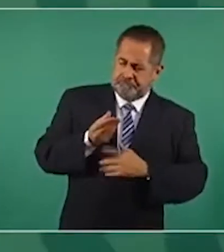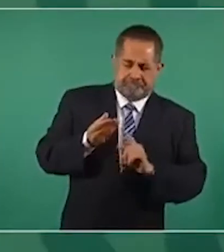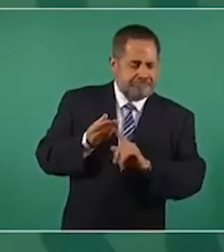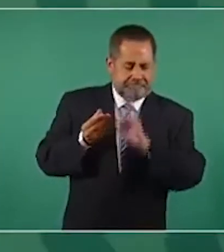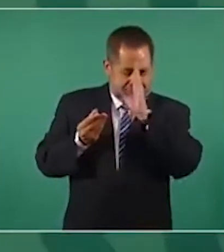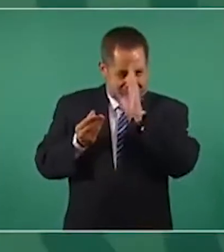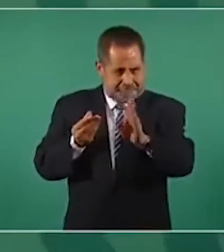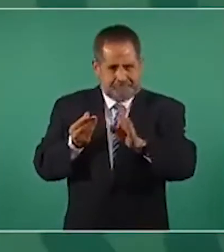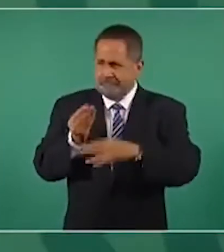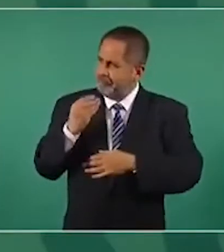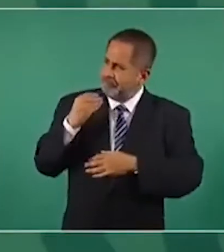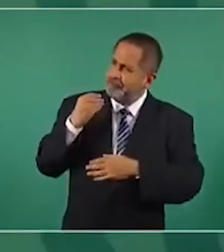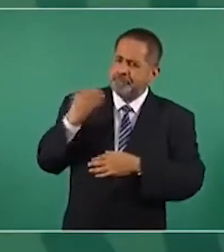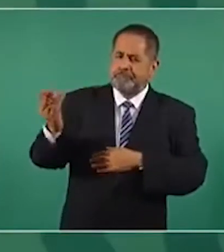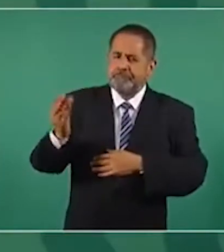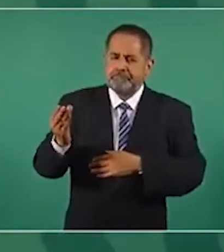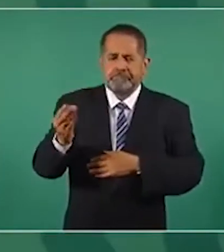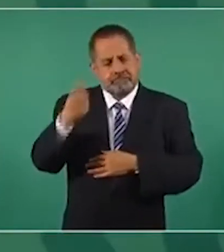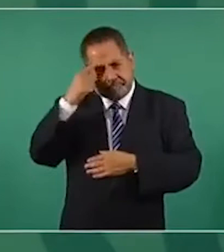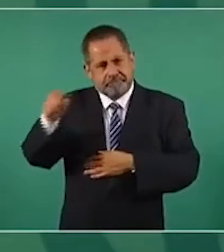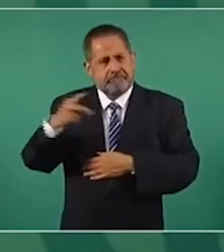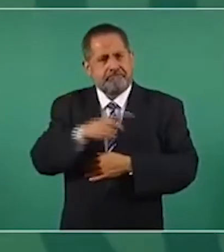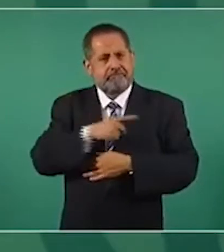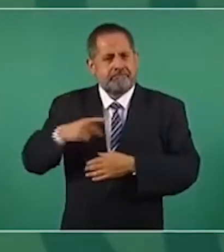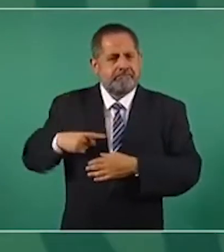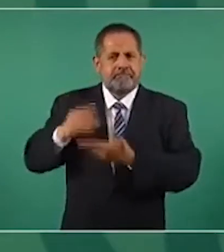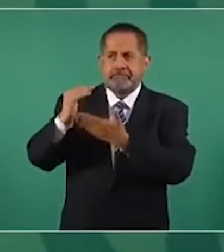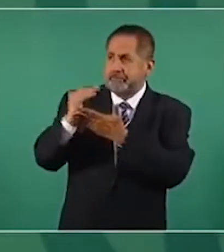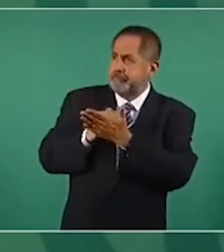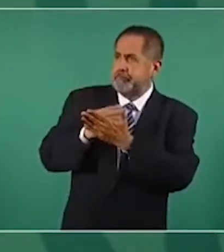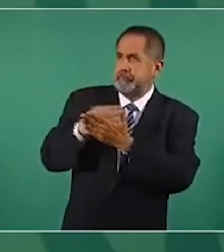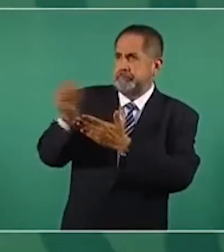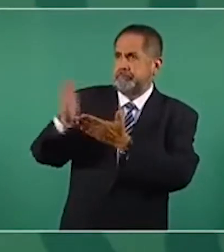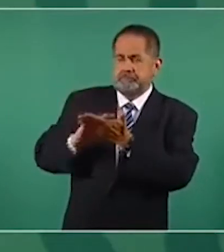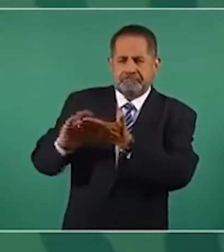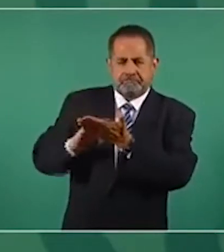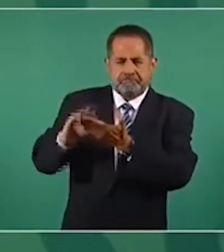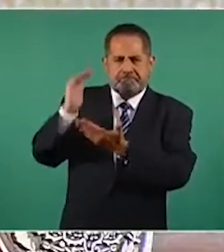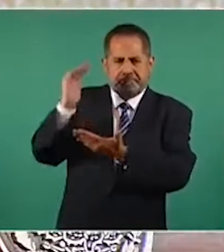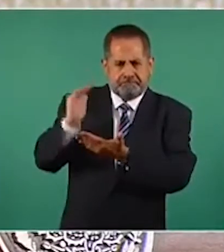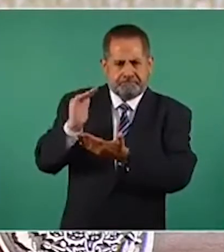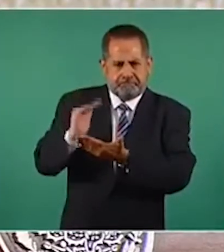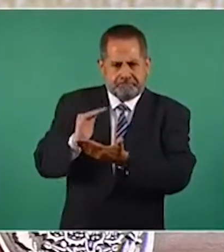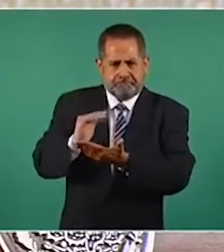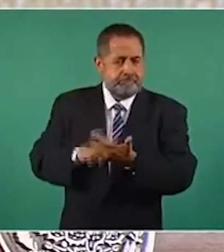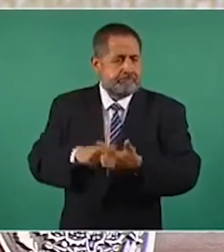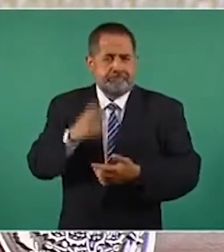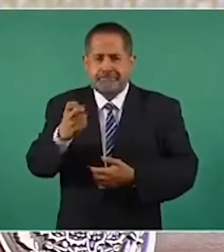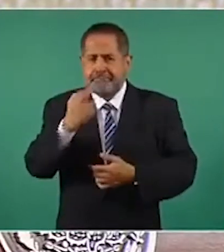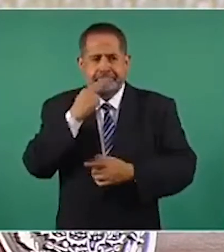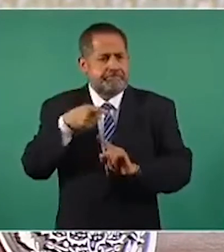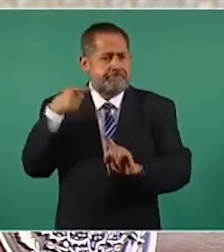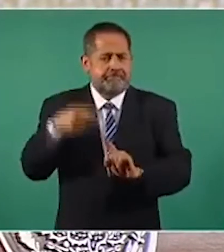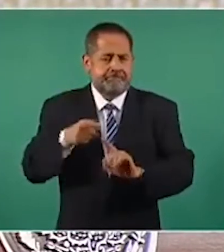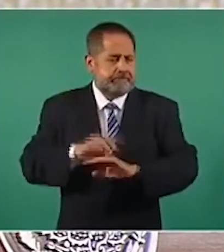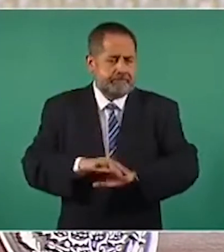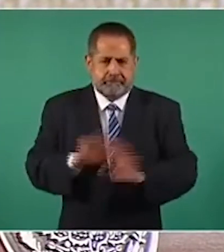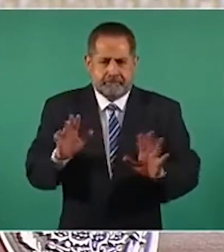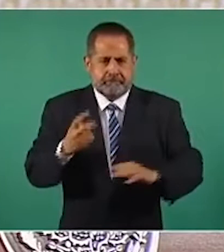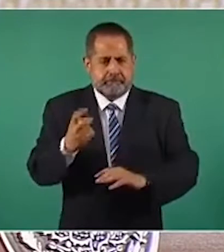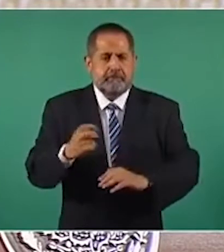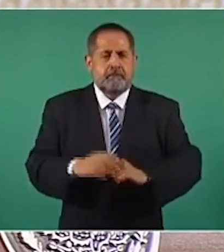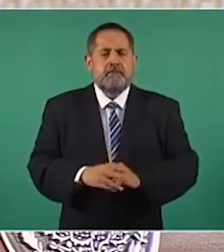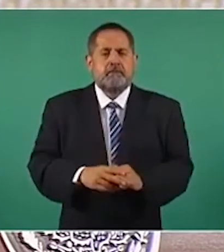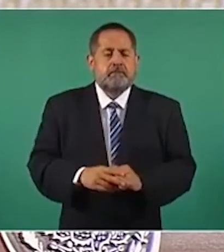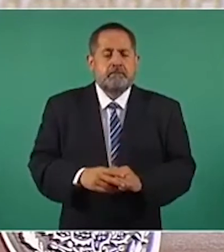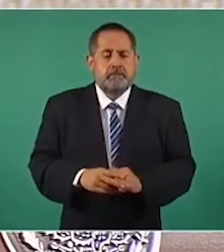otra actividad, sino para el pago de deuda,